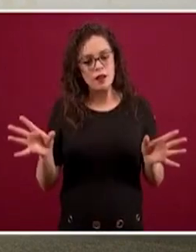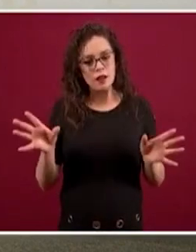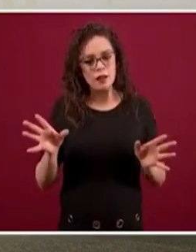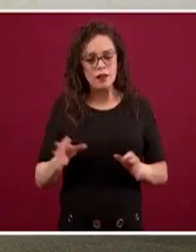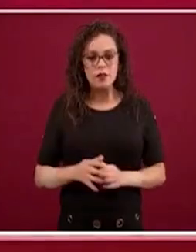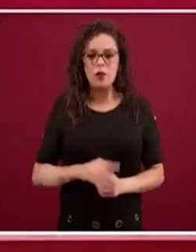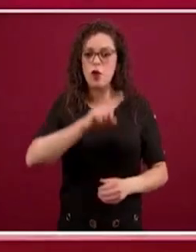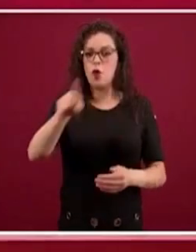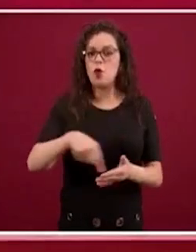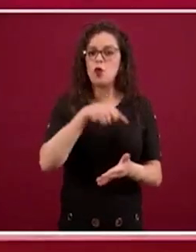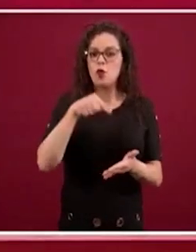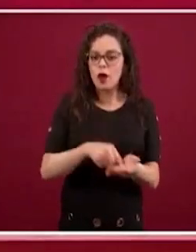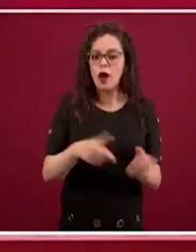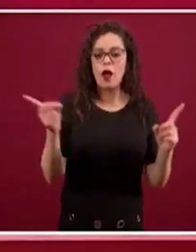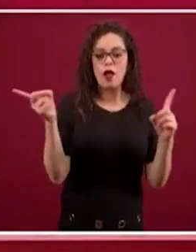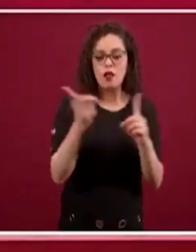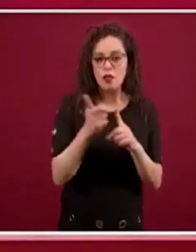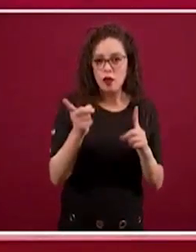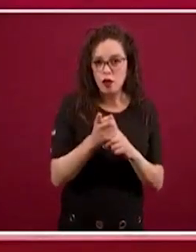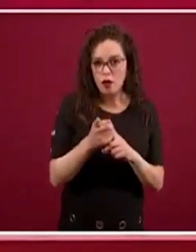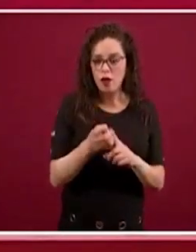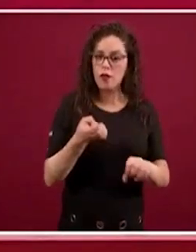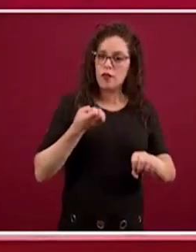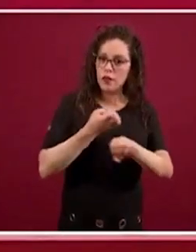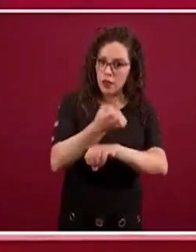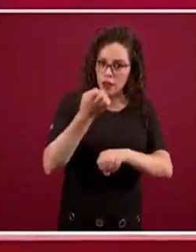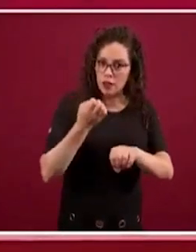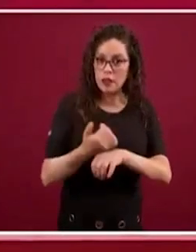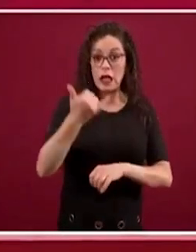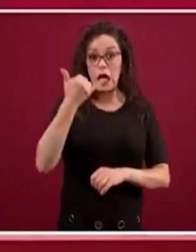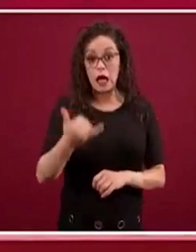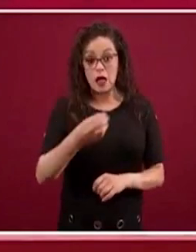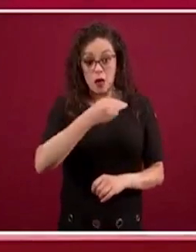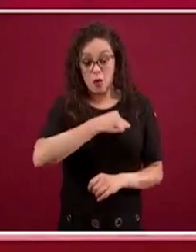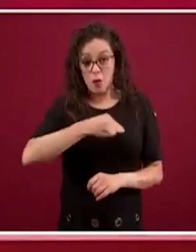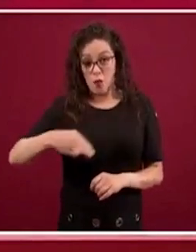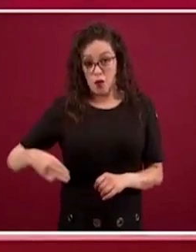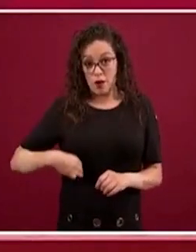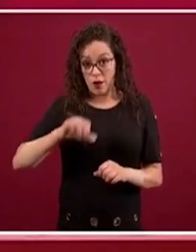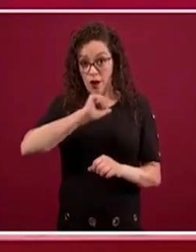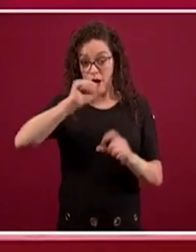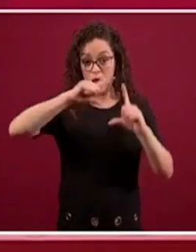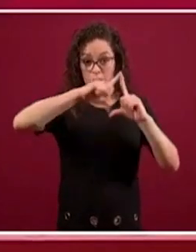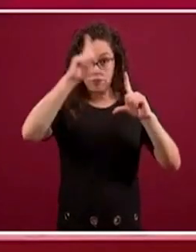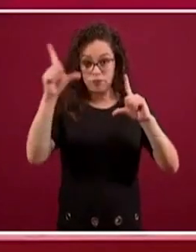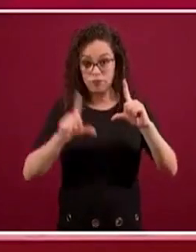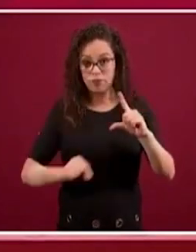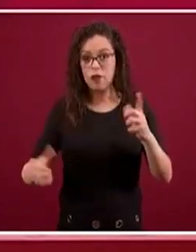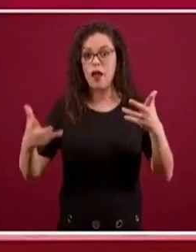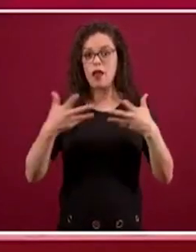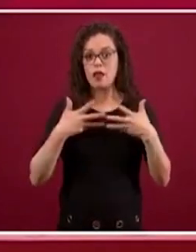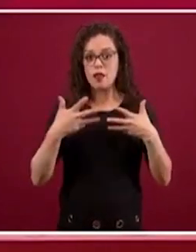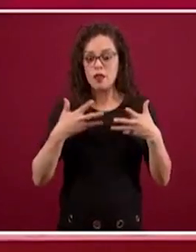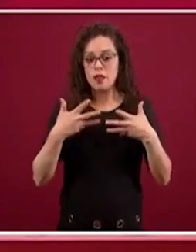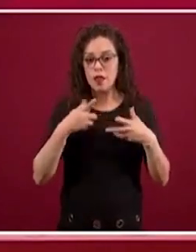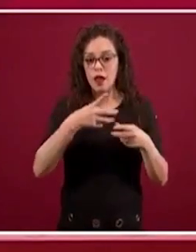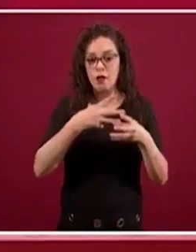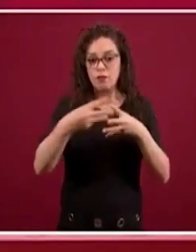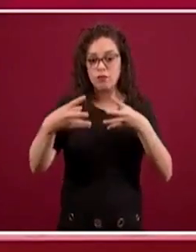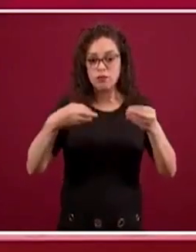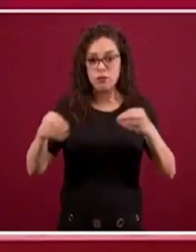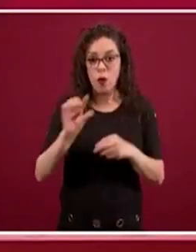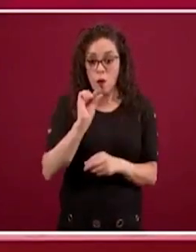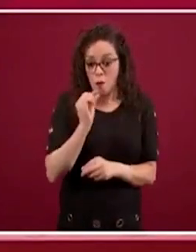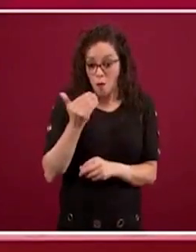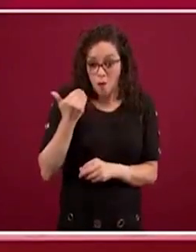regiones, entidades y municipios del país se está llevando a cabo la transmisión más reciente. Es un poco lo que